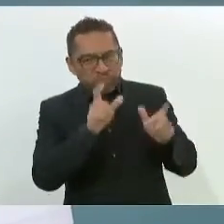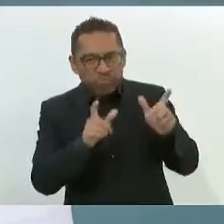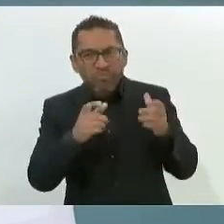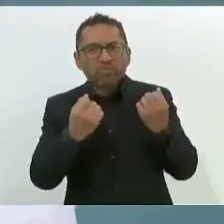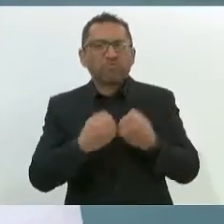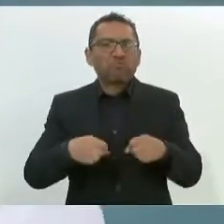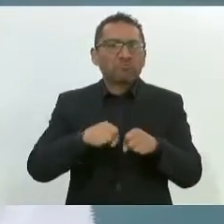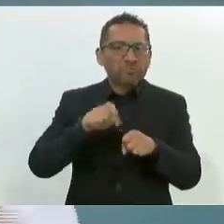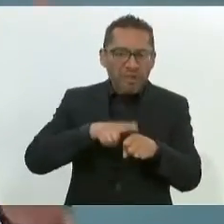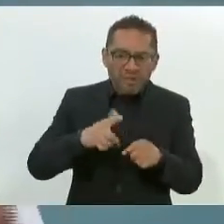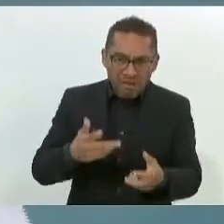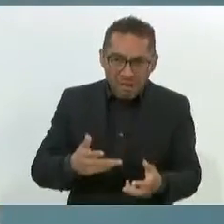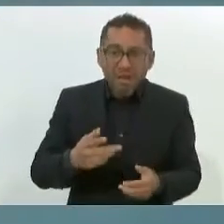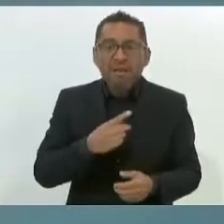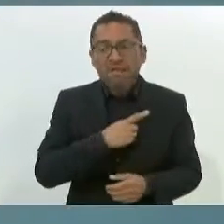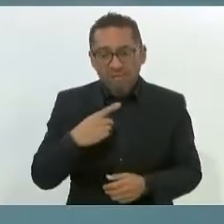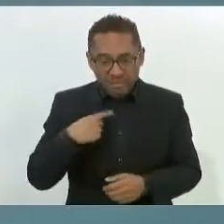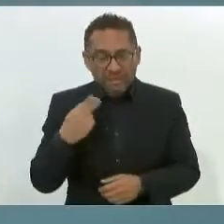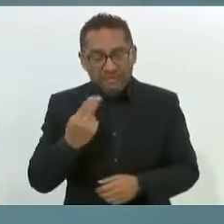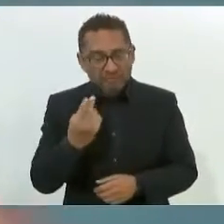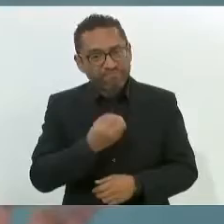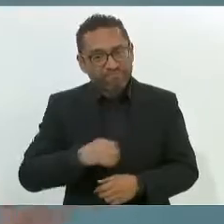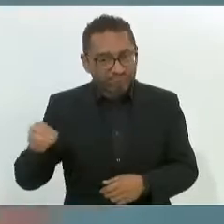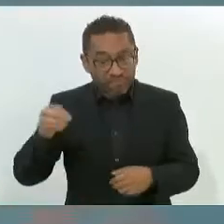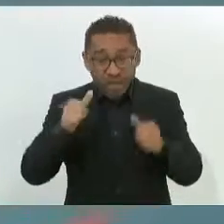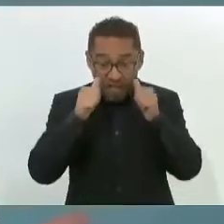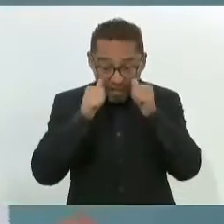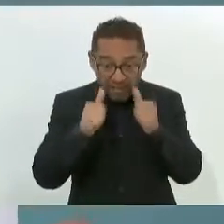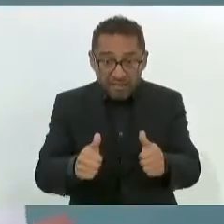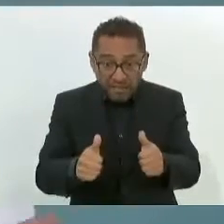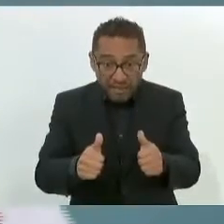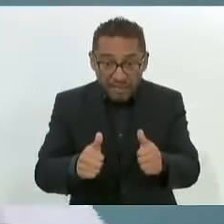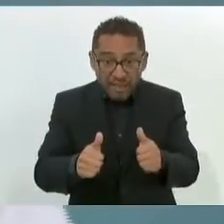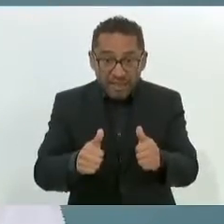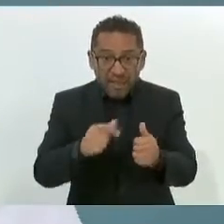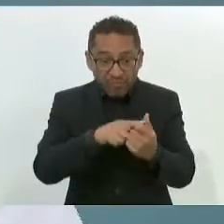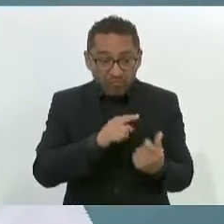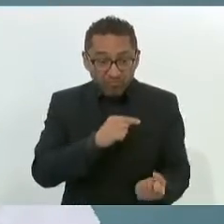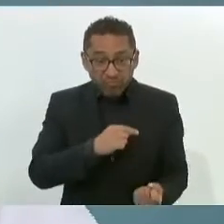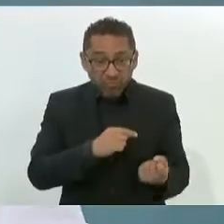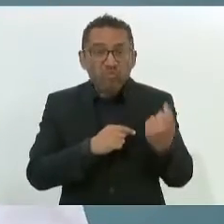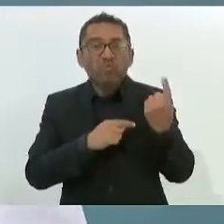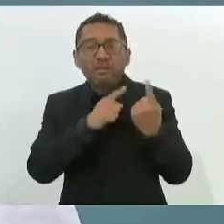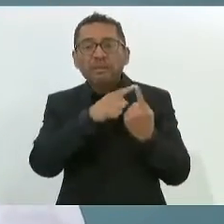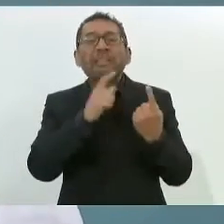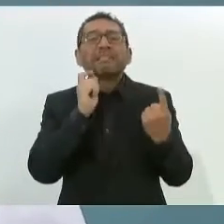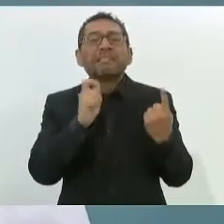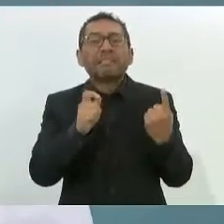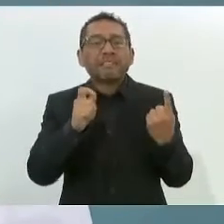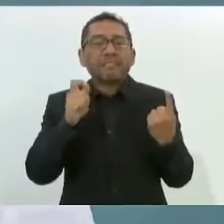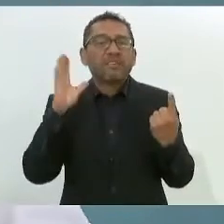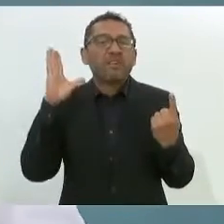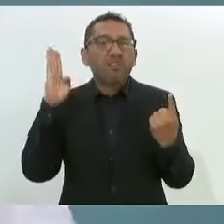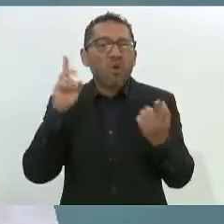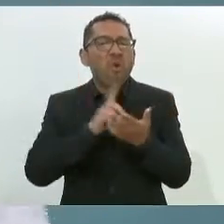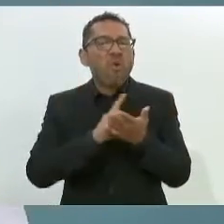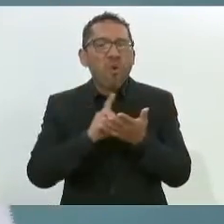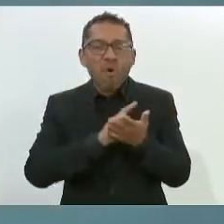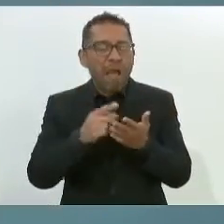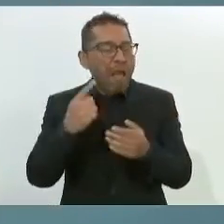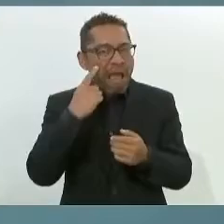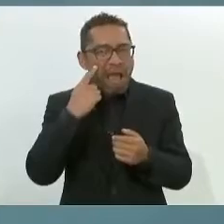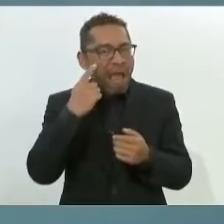social que tenemos que atender y una de ellas, lamentablemente, es el consumo de drogas, el crecimiento de las